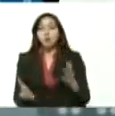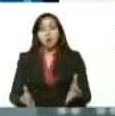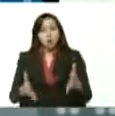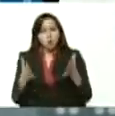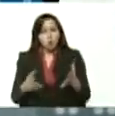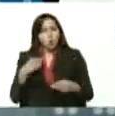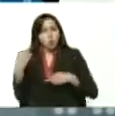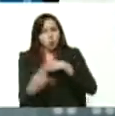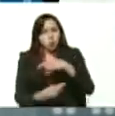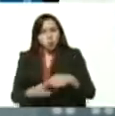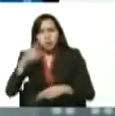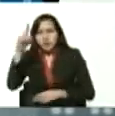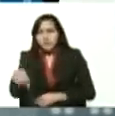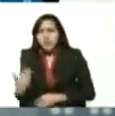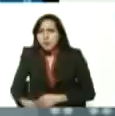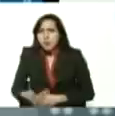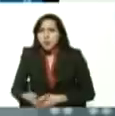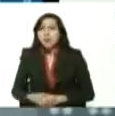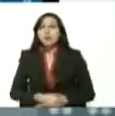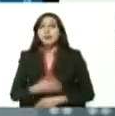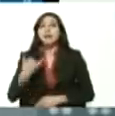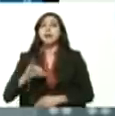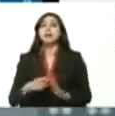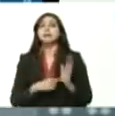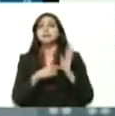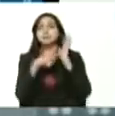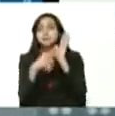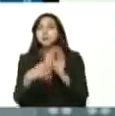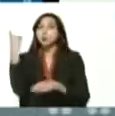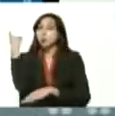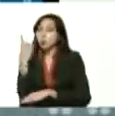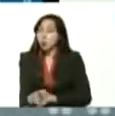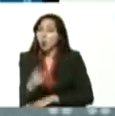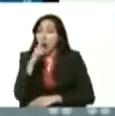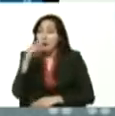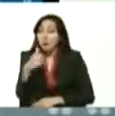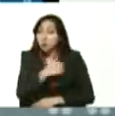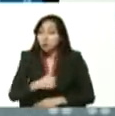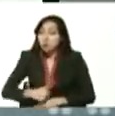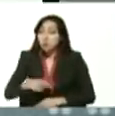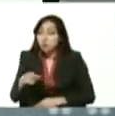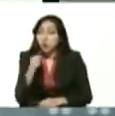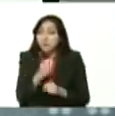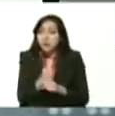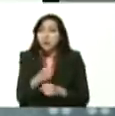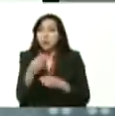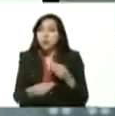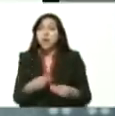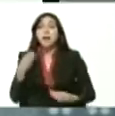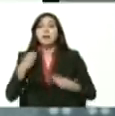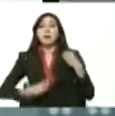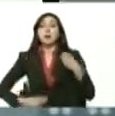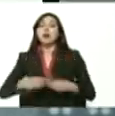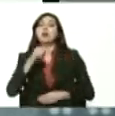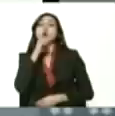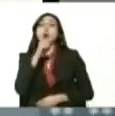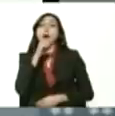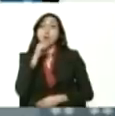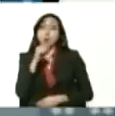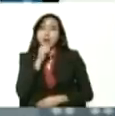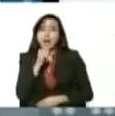jefe, y que es una instrucción directa de usted como presidente obrero, la preocupación por nuestros adultos mayores,